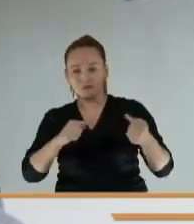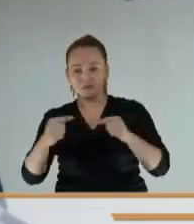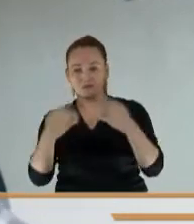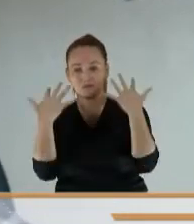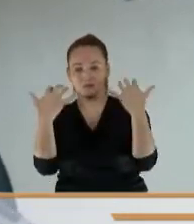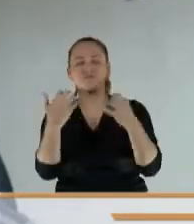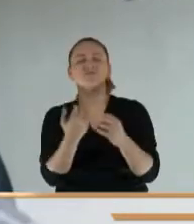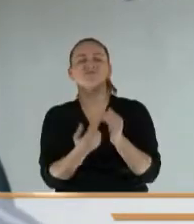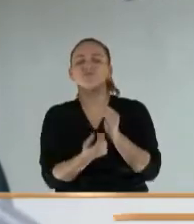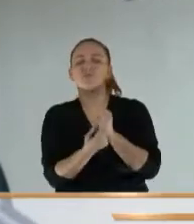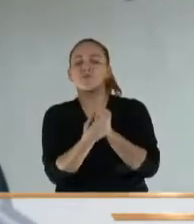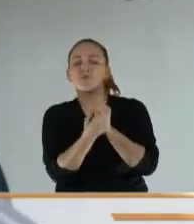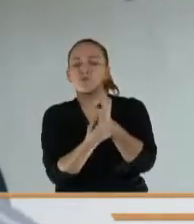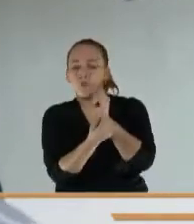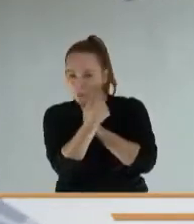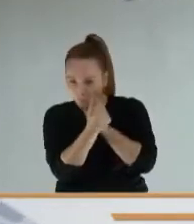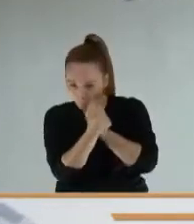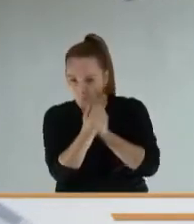la primera,